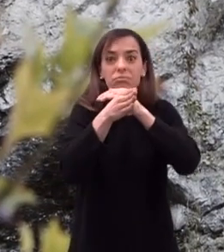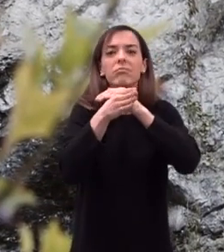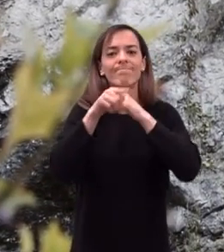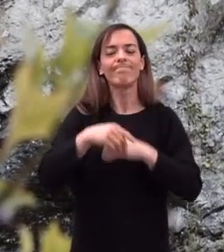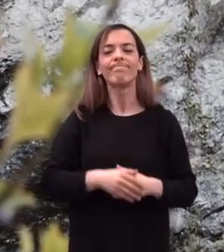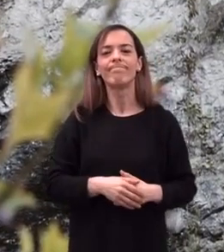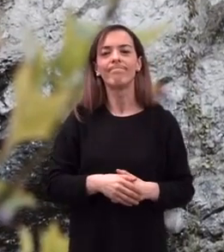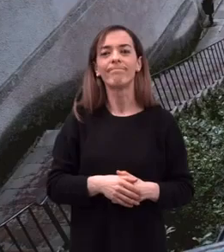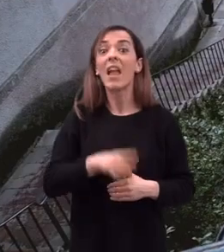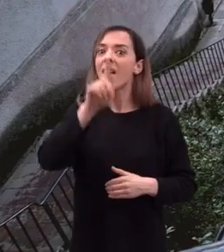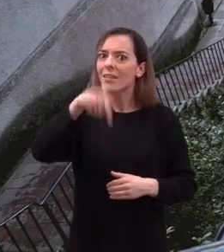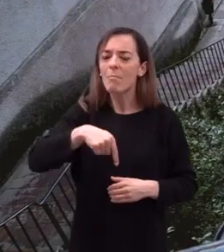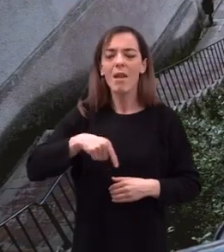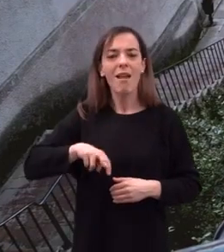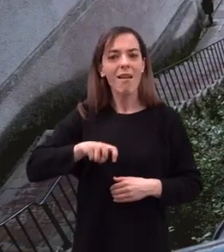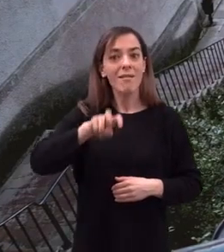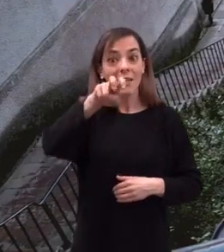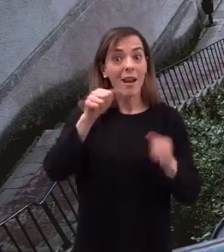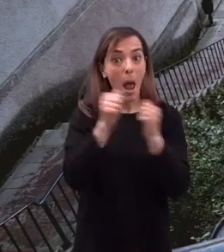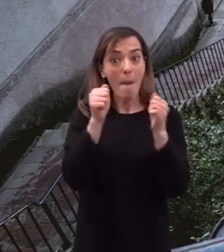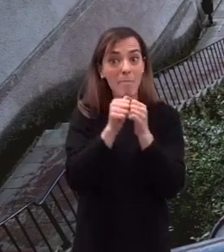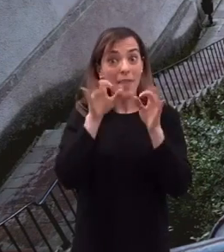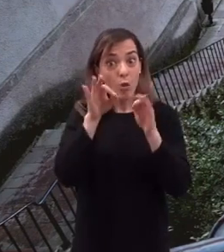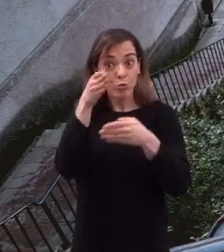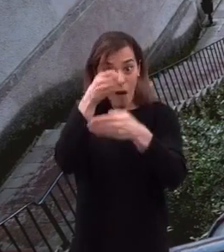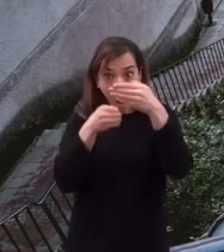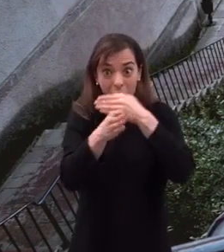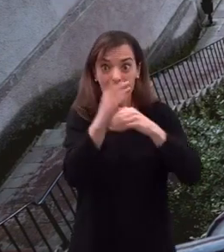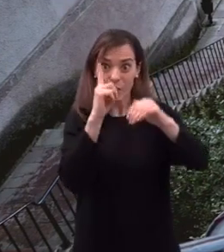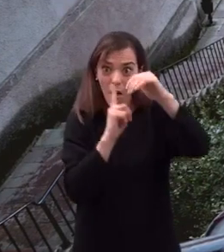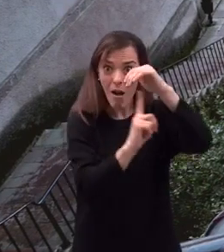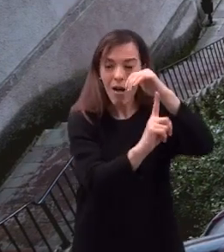y la escalera de piedra para acceder a la gruta.